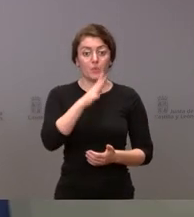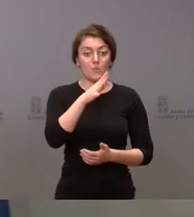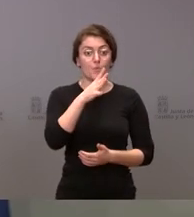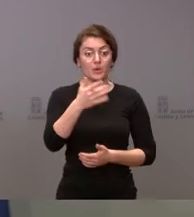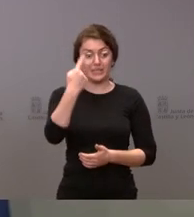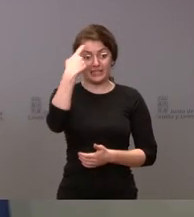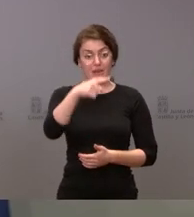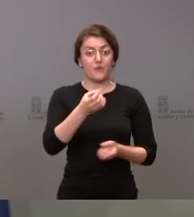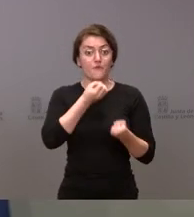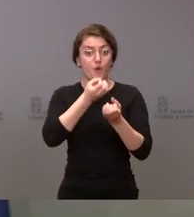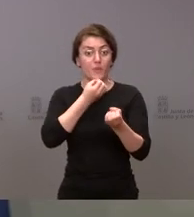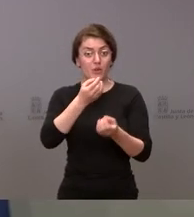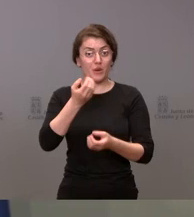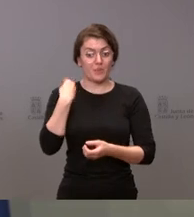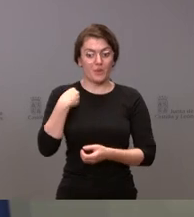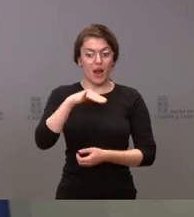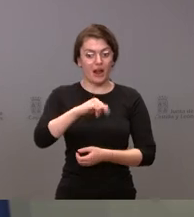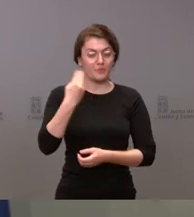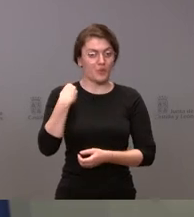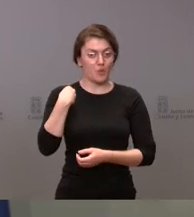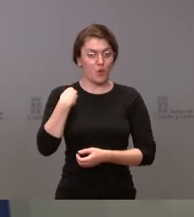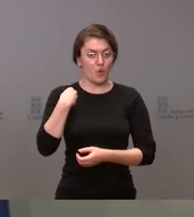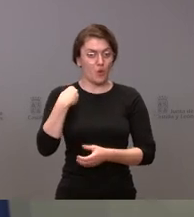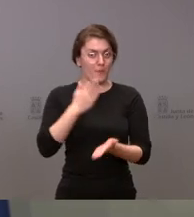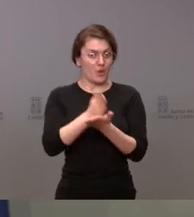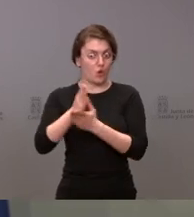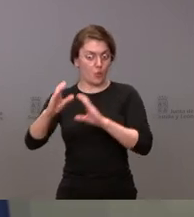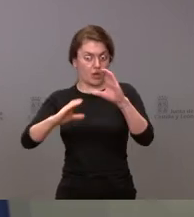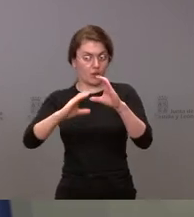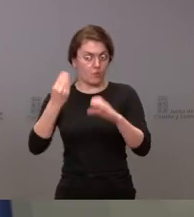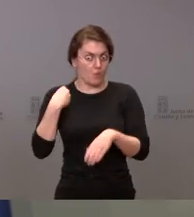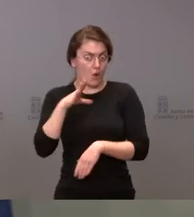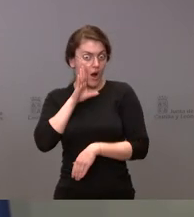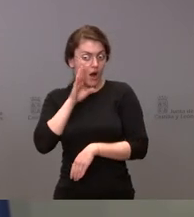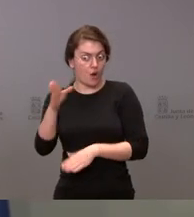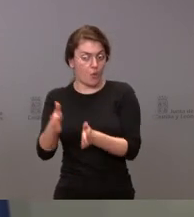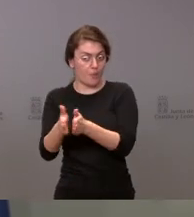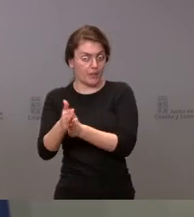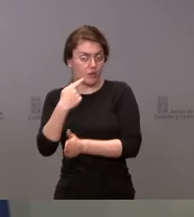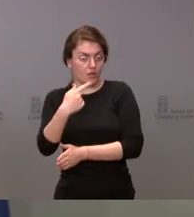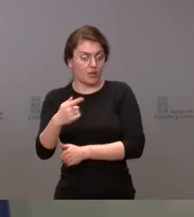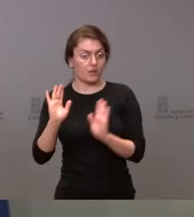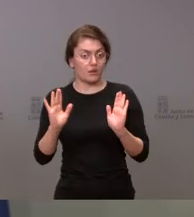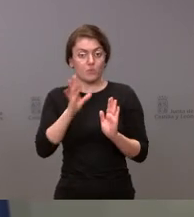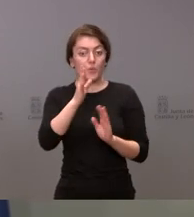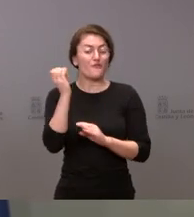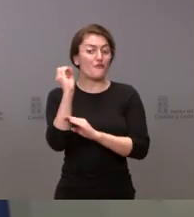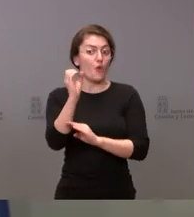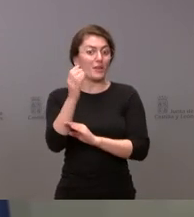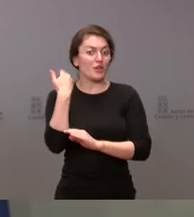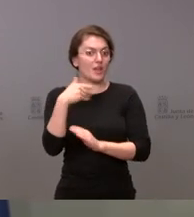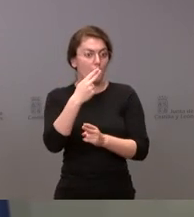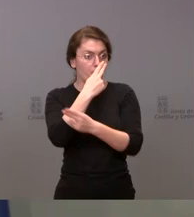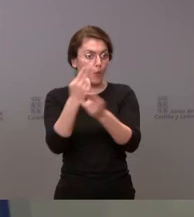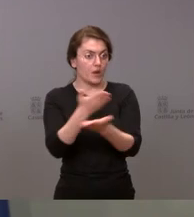se han tenido a través de los medios de comunicación y que su compañero ha hecho referencia. Y ante esas informaciones publicadas, pues,